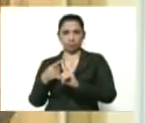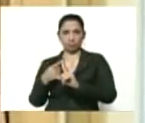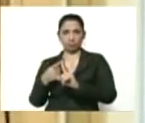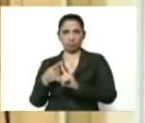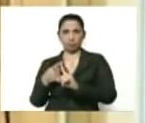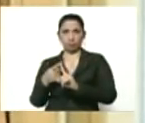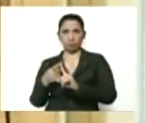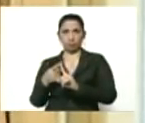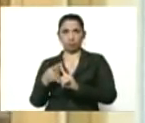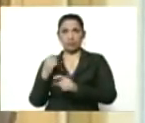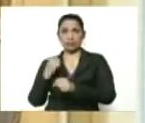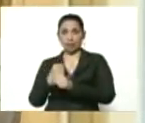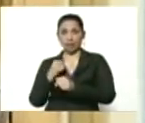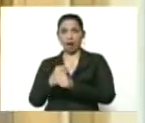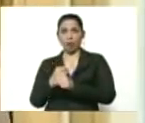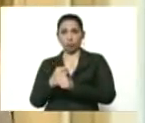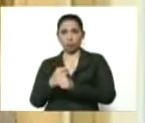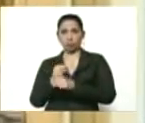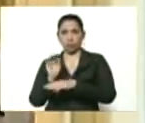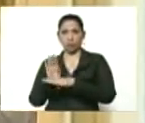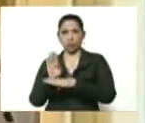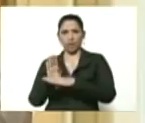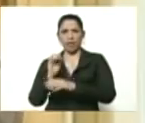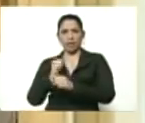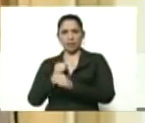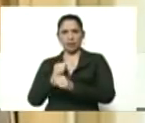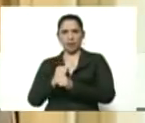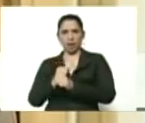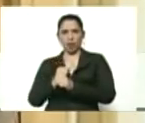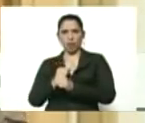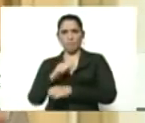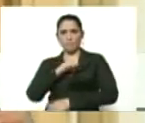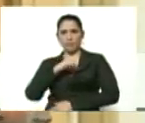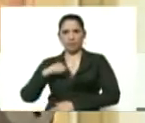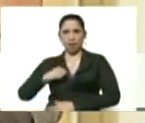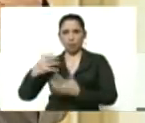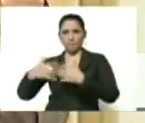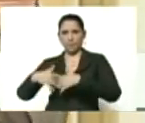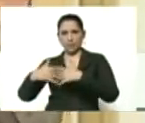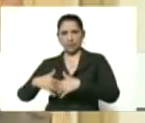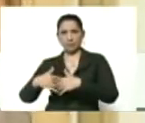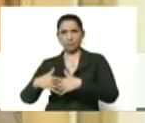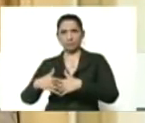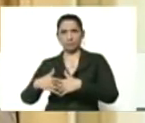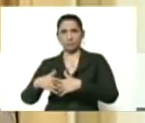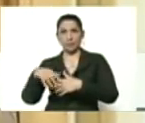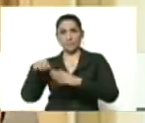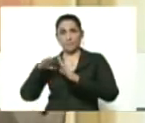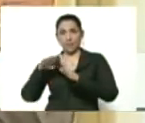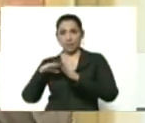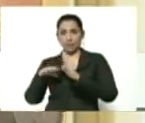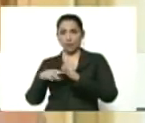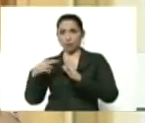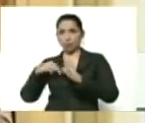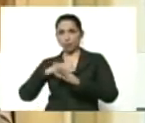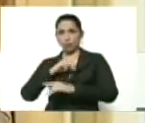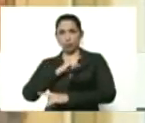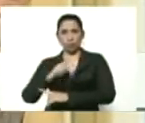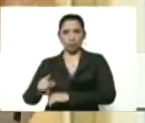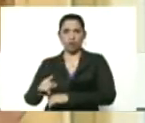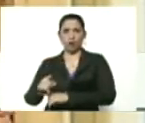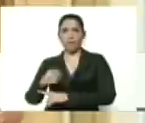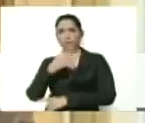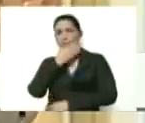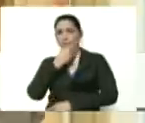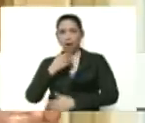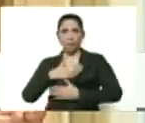el empleo, presidente, proteger el empleo del sector privado y eso, todas las medidas que hemos dictado es para favorecer el